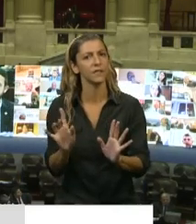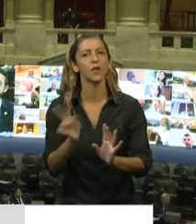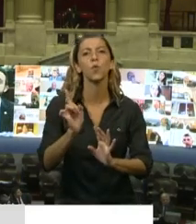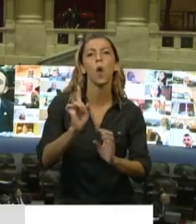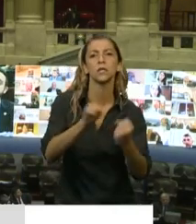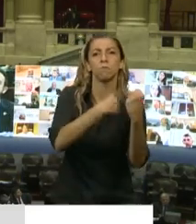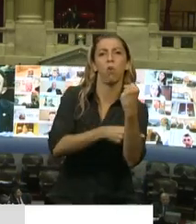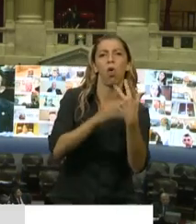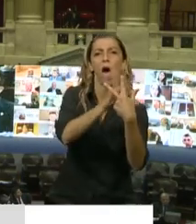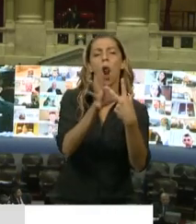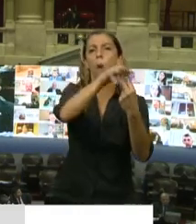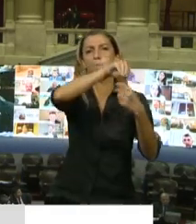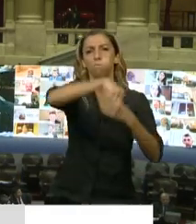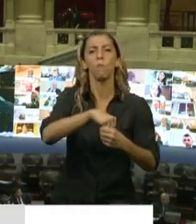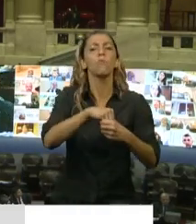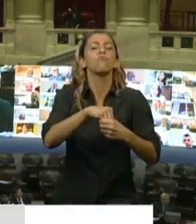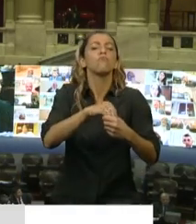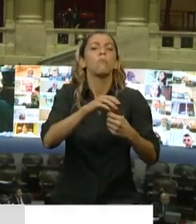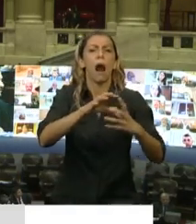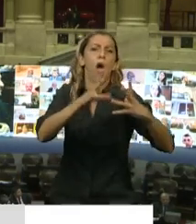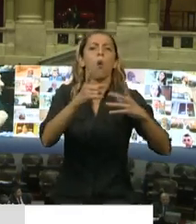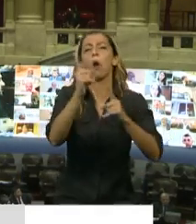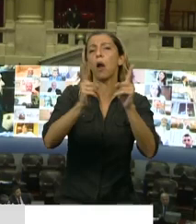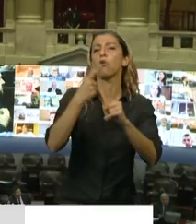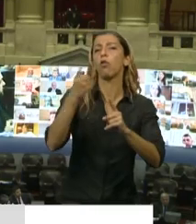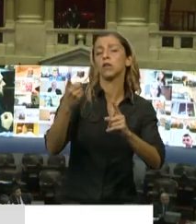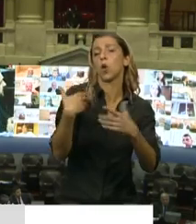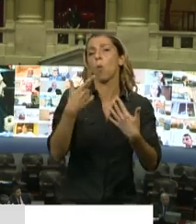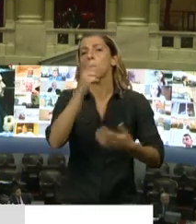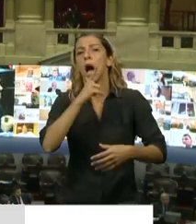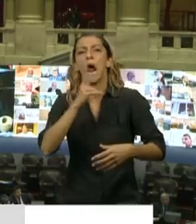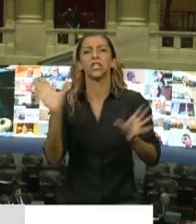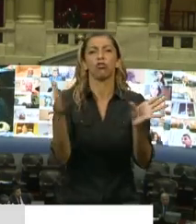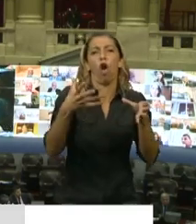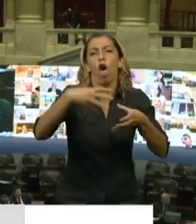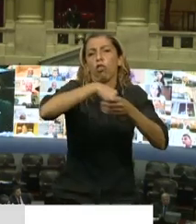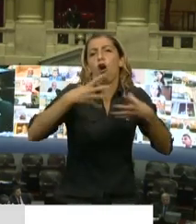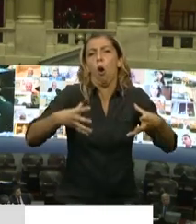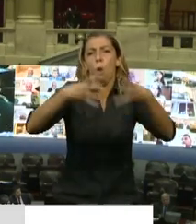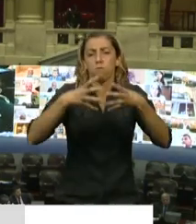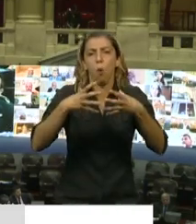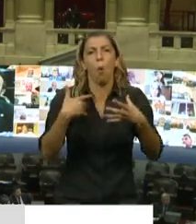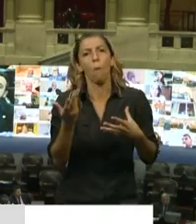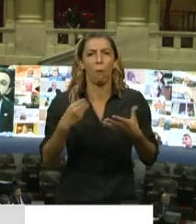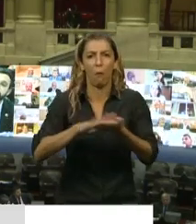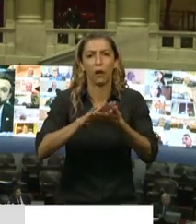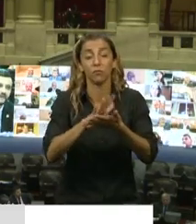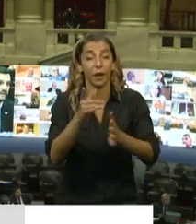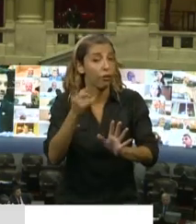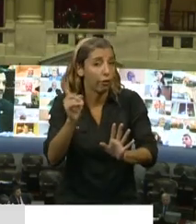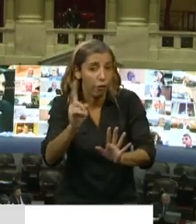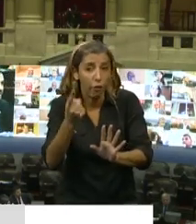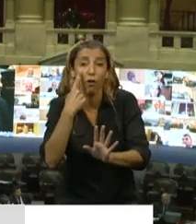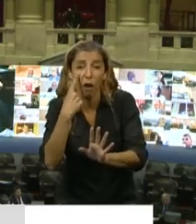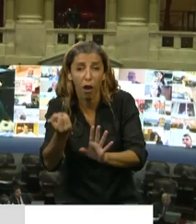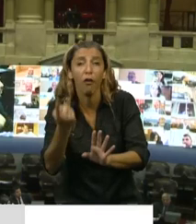Yo le diría a los diputados y diputadas que hablan de superpoderes que empecemos a evaluar los superproblemas que nos dejó cuatro años de